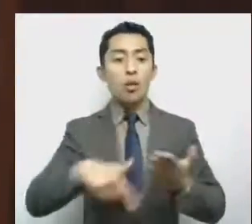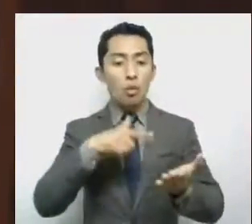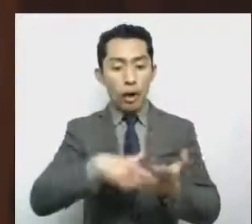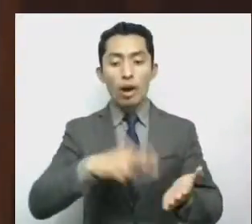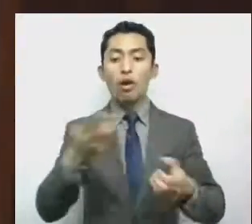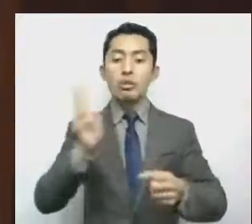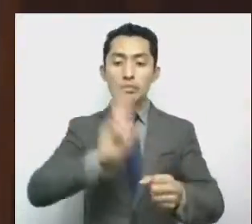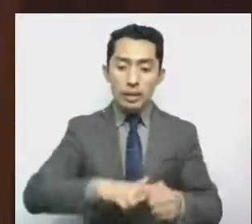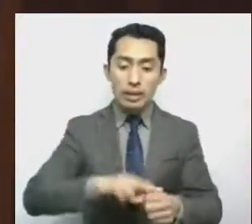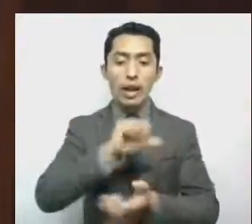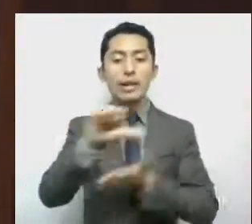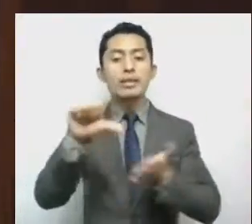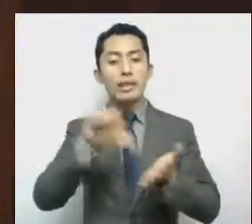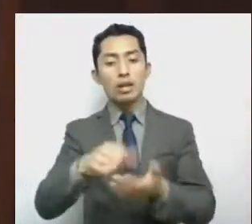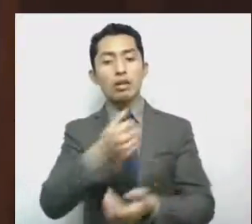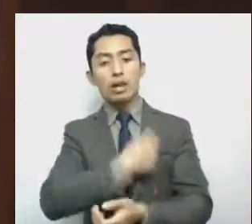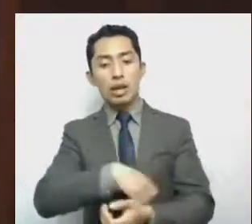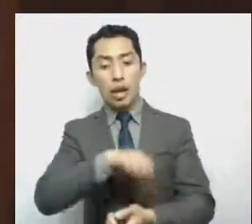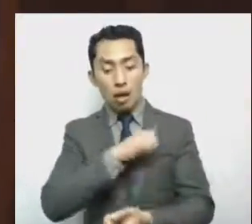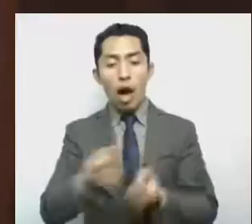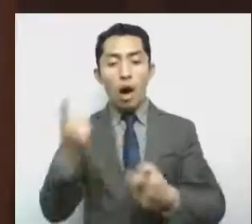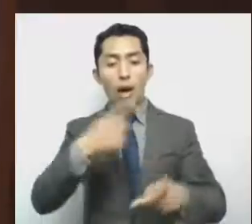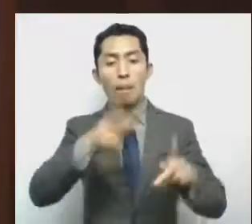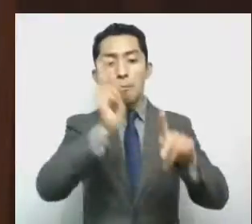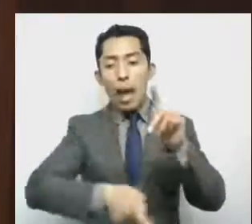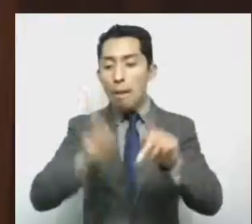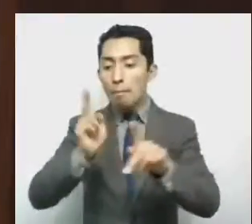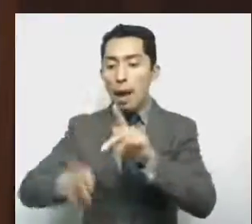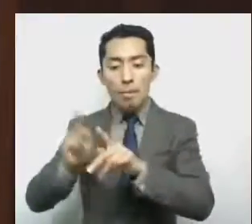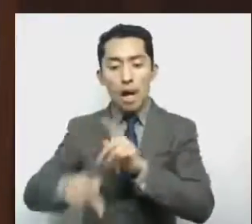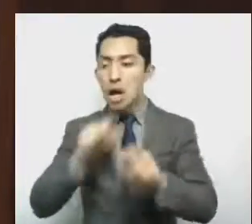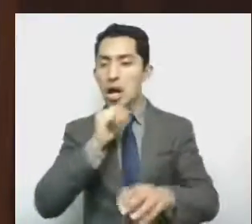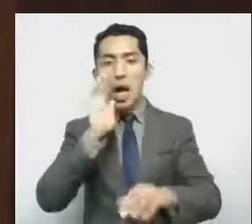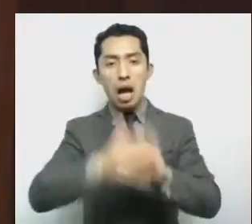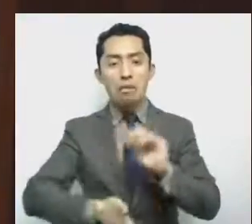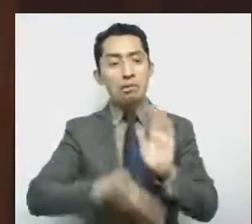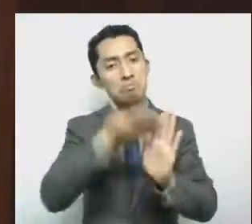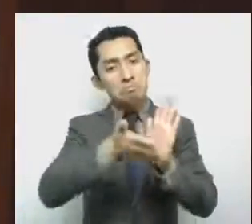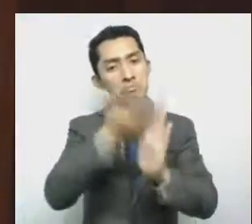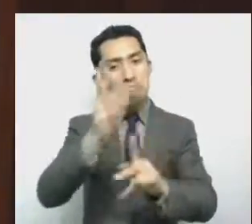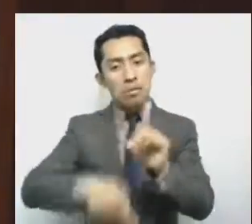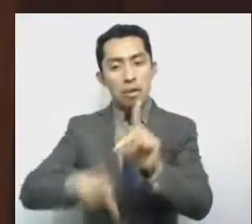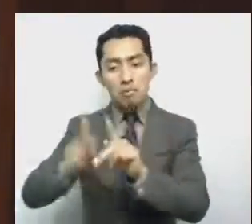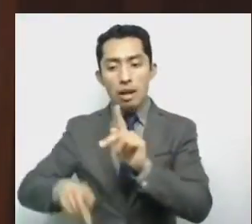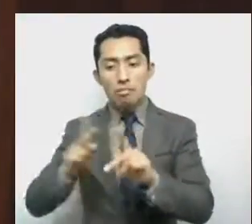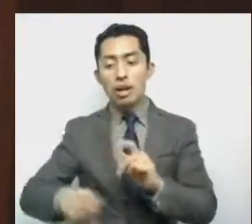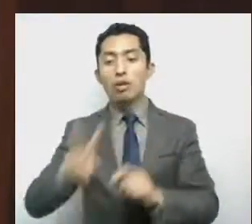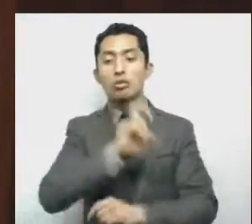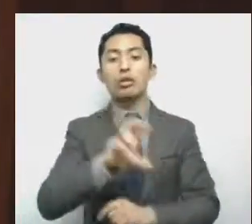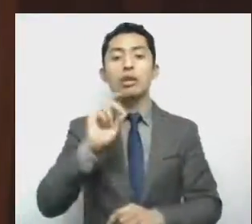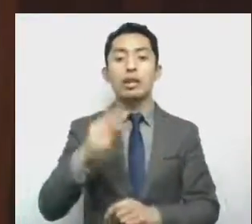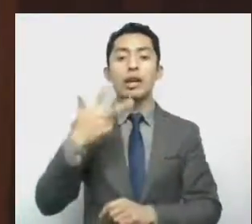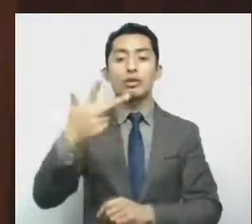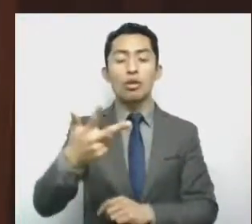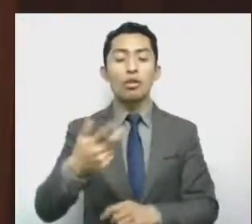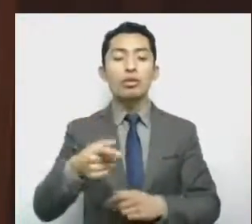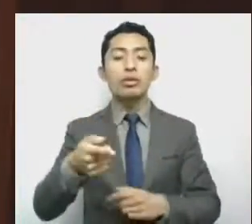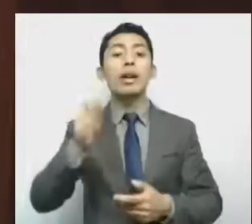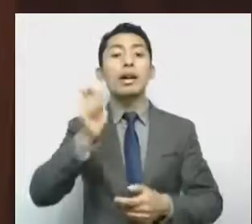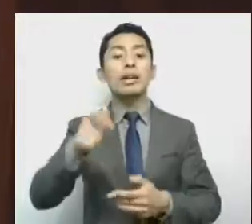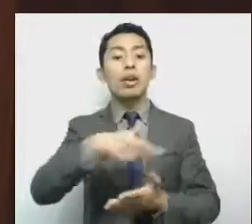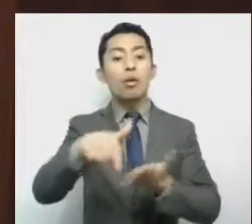y centros de salud que están inconclusas en su construcción, de las cuales 238 han pasado el